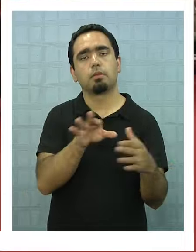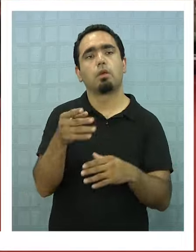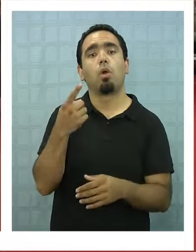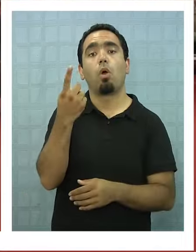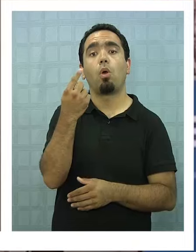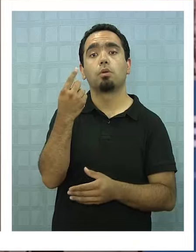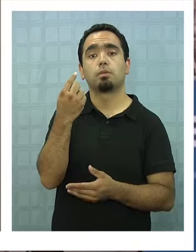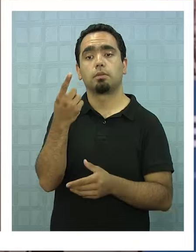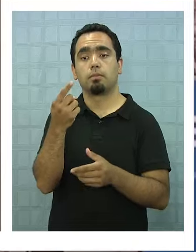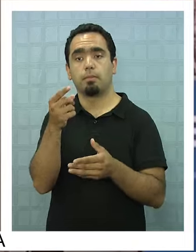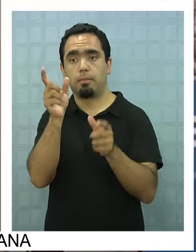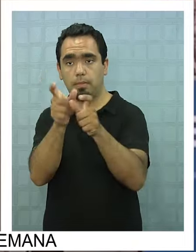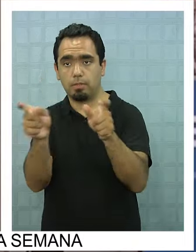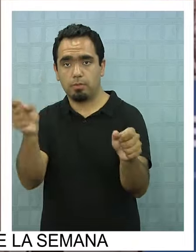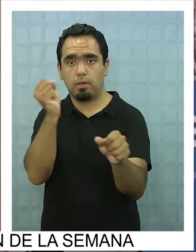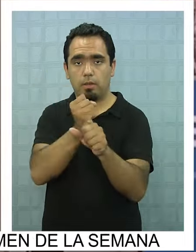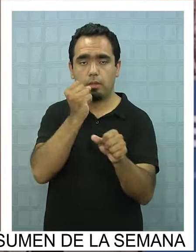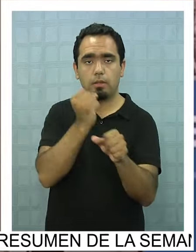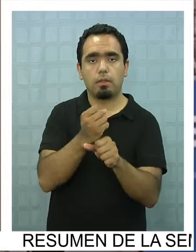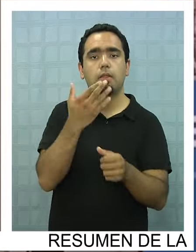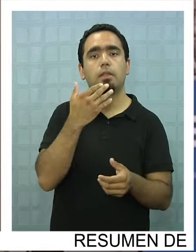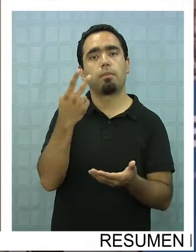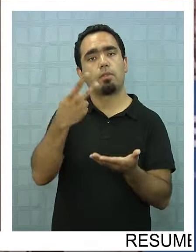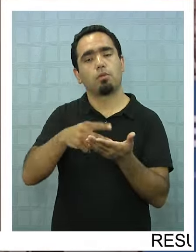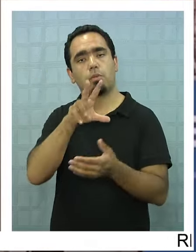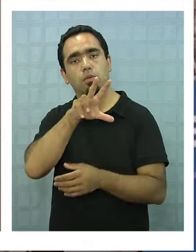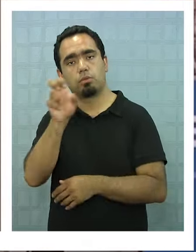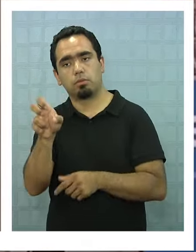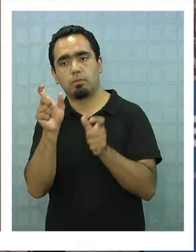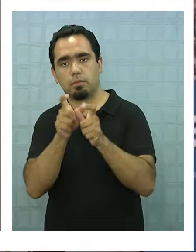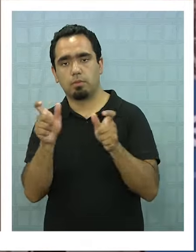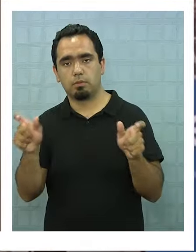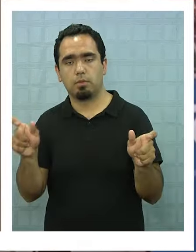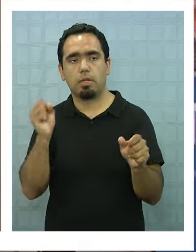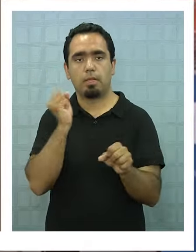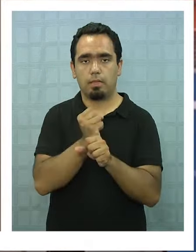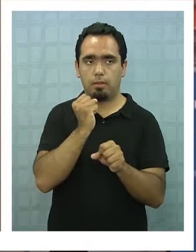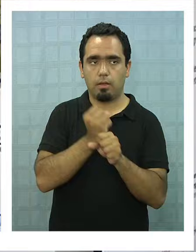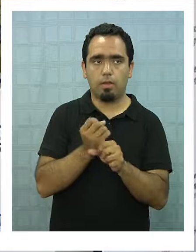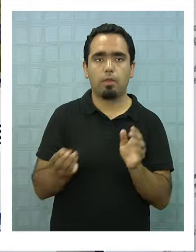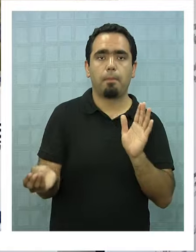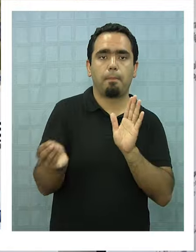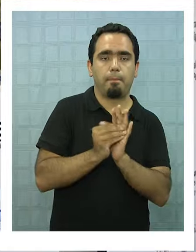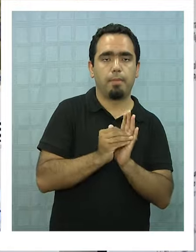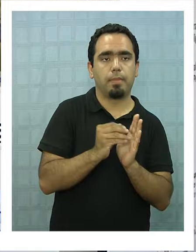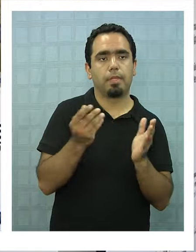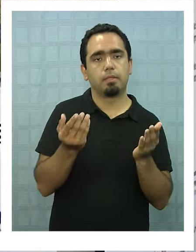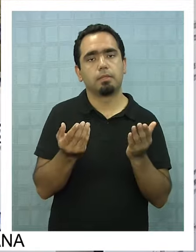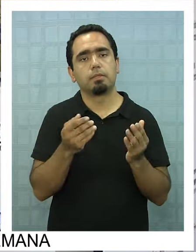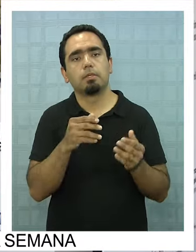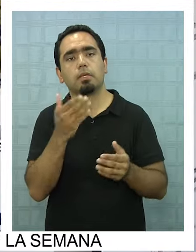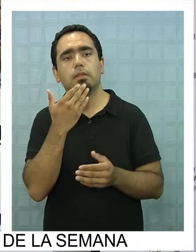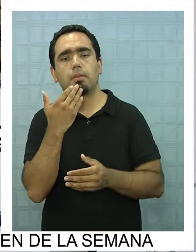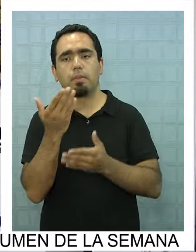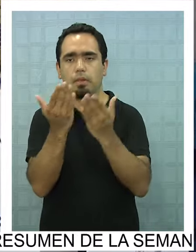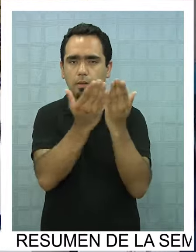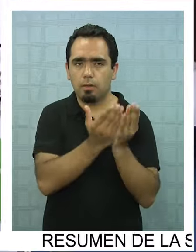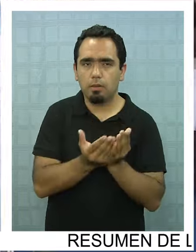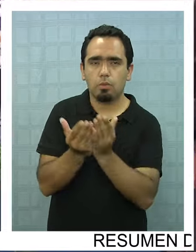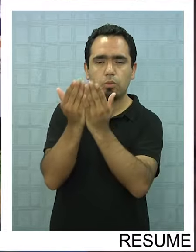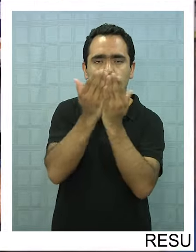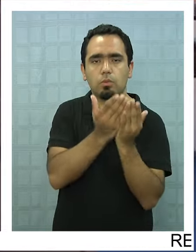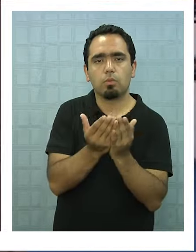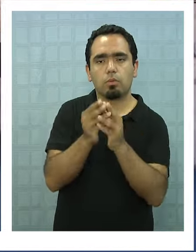contratación de 11.000 puestos de trabajo en la construcción y 2.800 trabajadores en la operación. Y su estudio de impacto